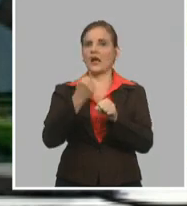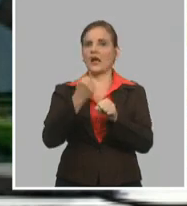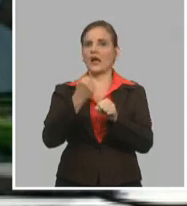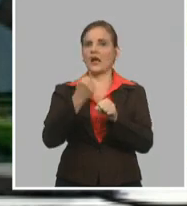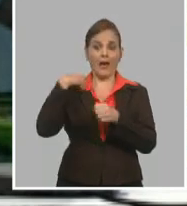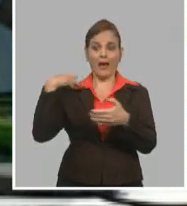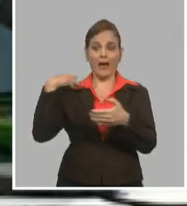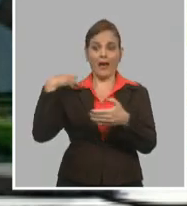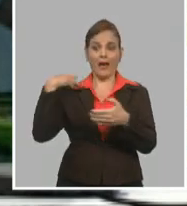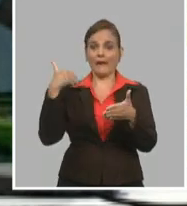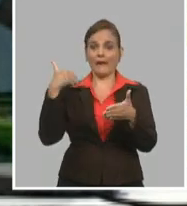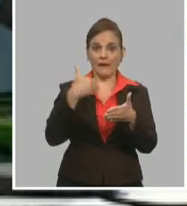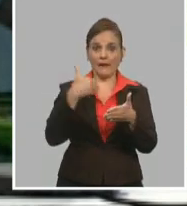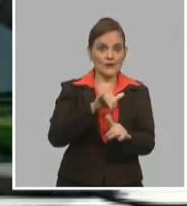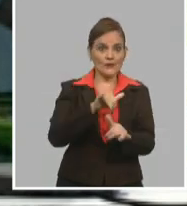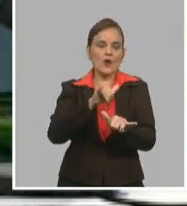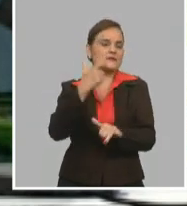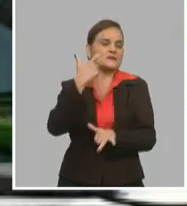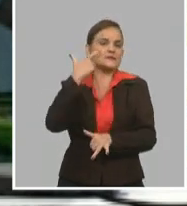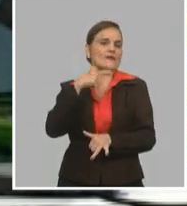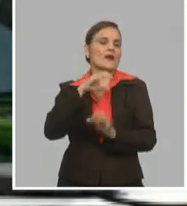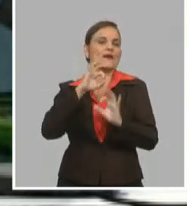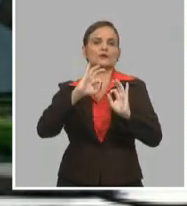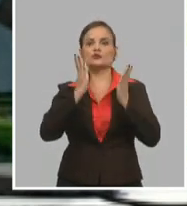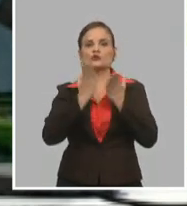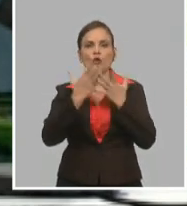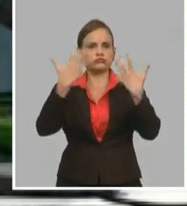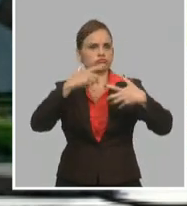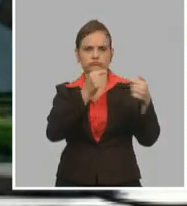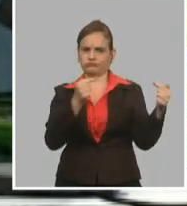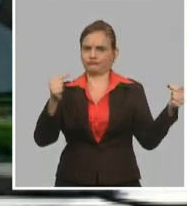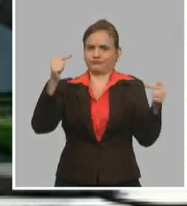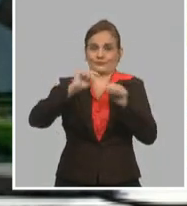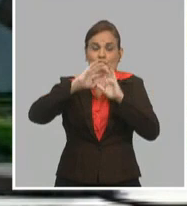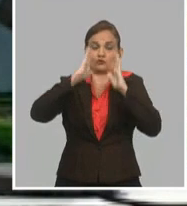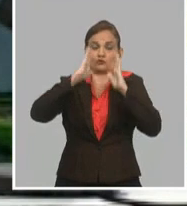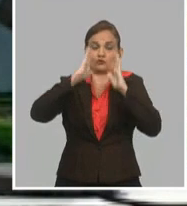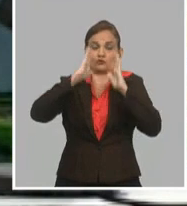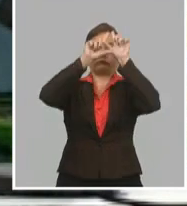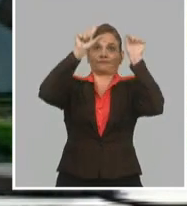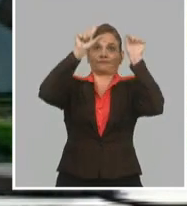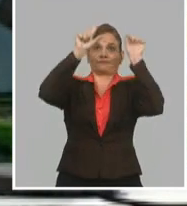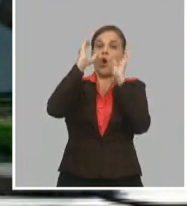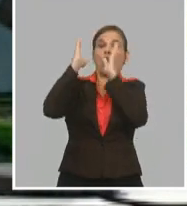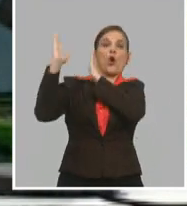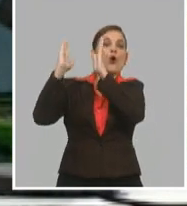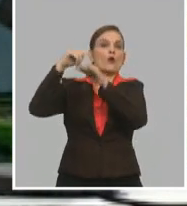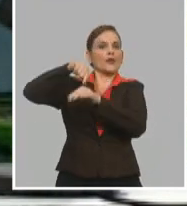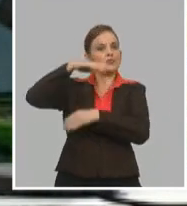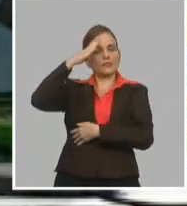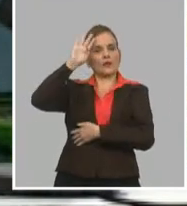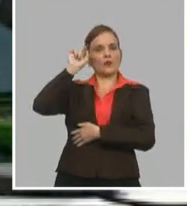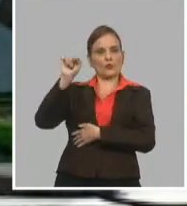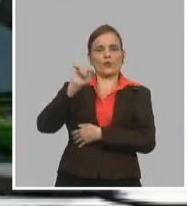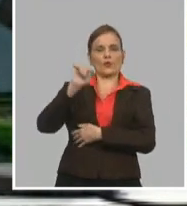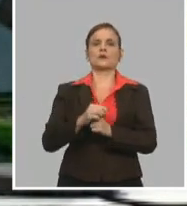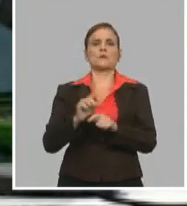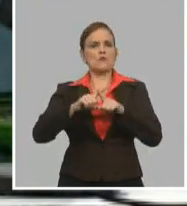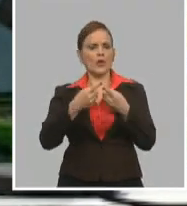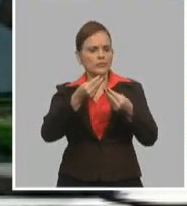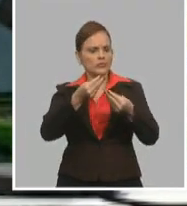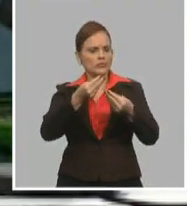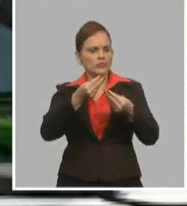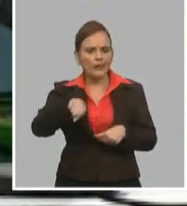ser uno de los polos productivos más importantes del Oriente Cubano. Si puede, con sus potencialidades, con sus tierras, con su